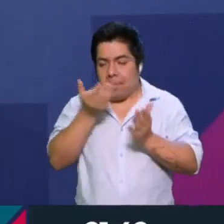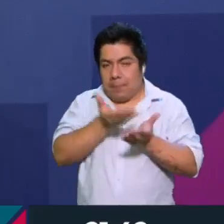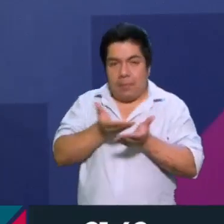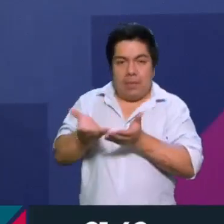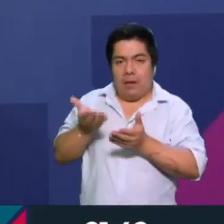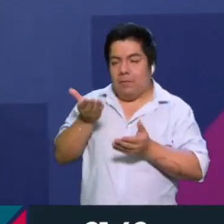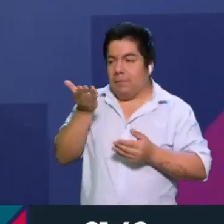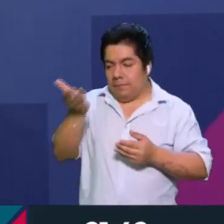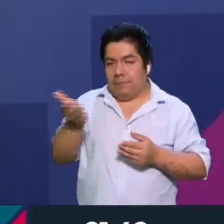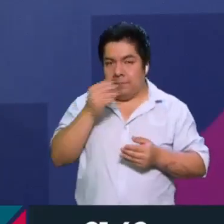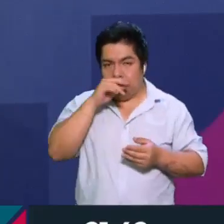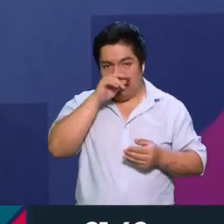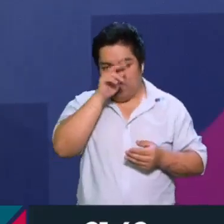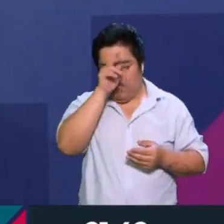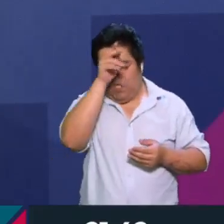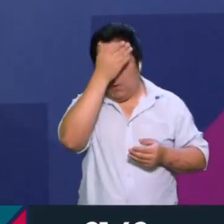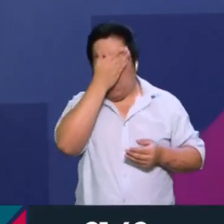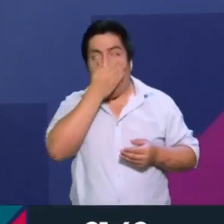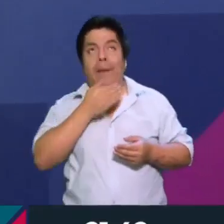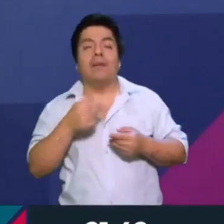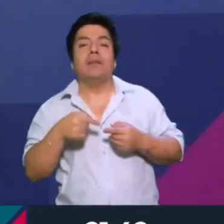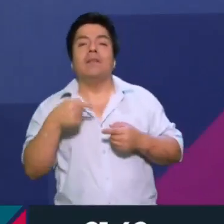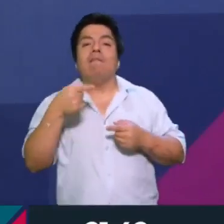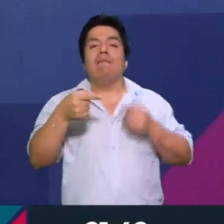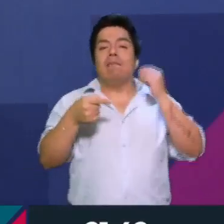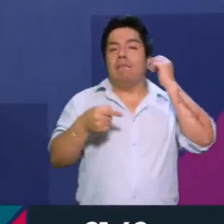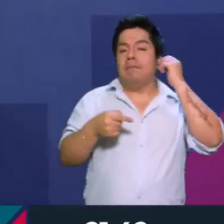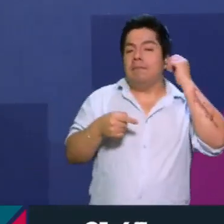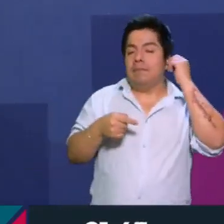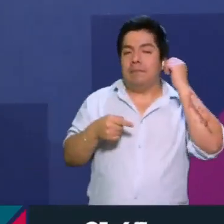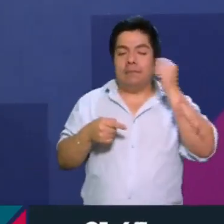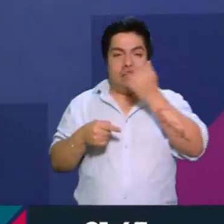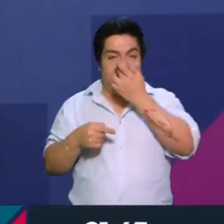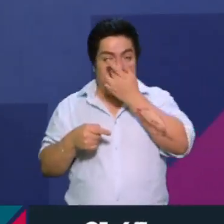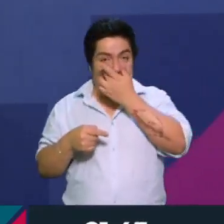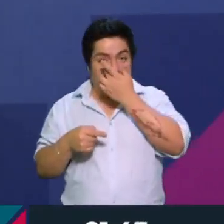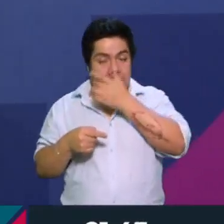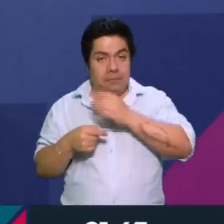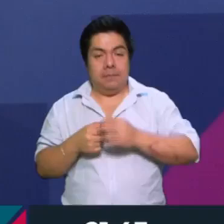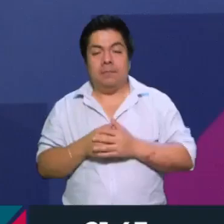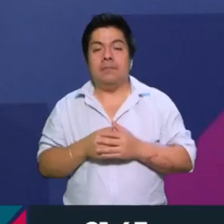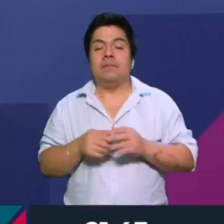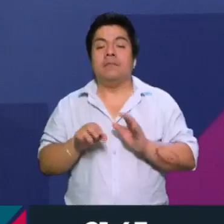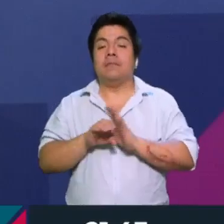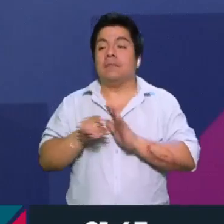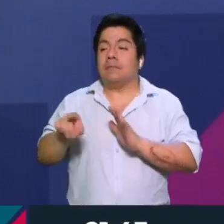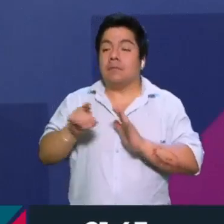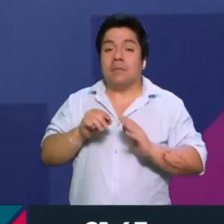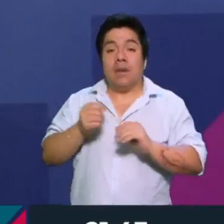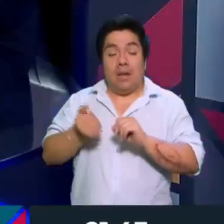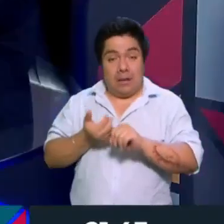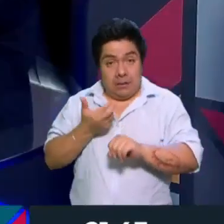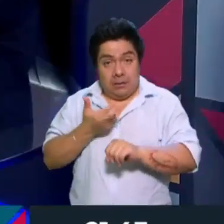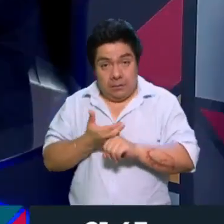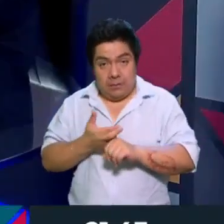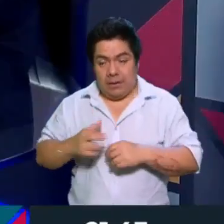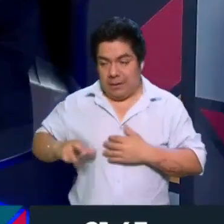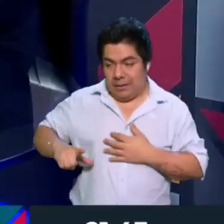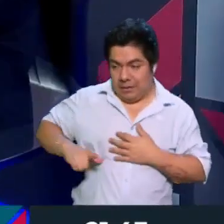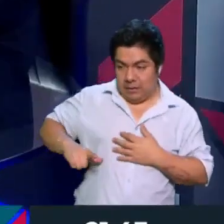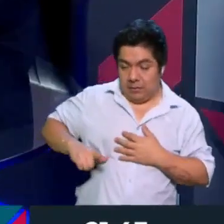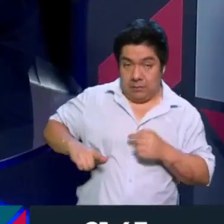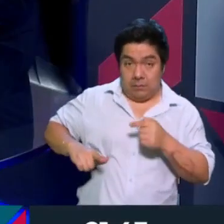bueno, y le vamos a dar la, porque sí la vamos a subir, le damos la facultad a la Secretaría de Gobernación